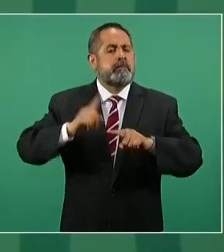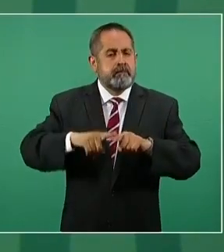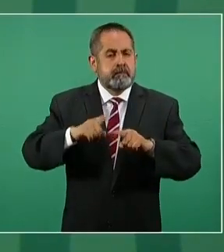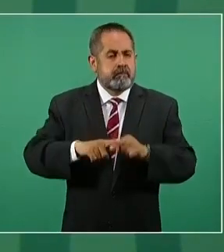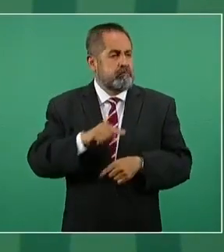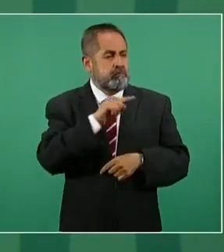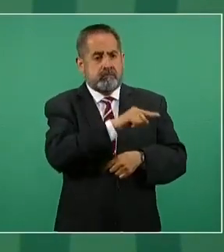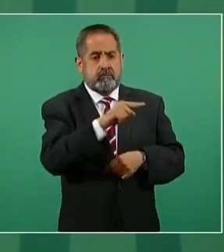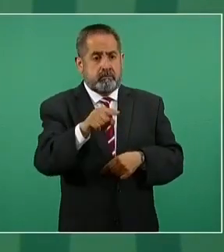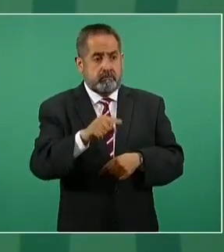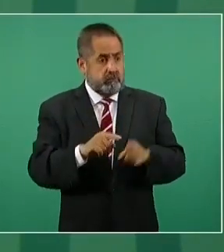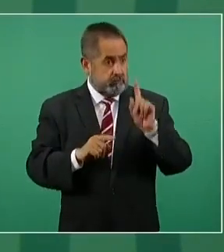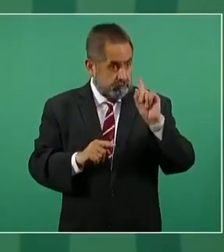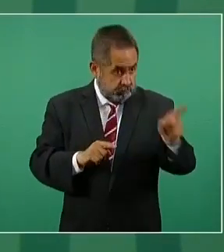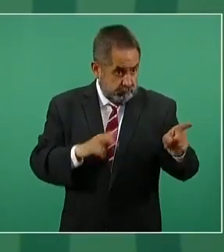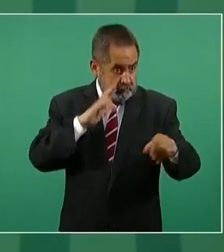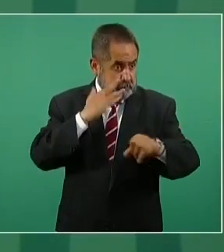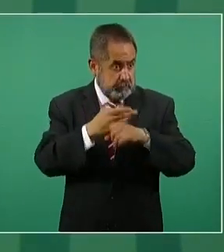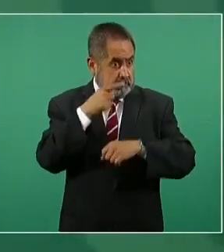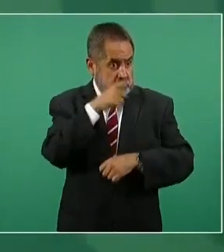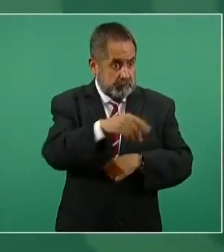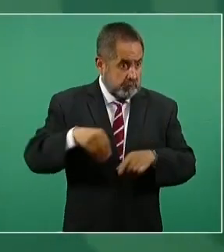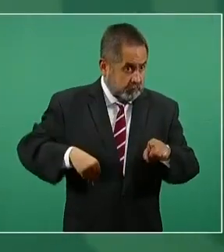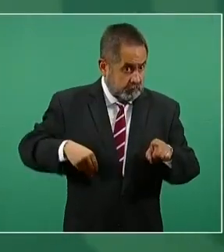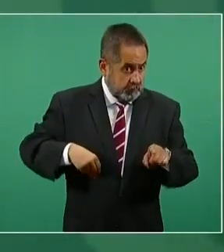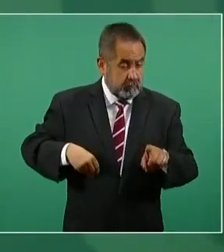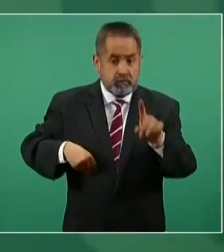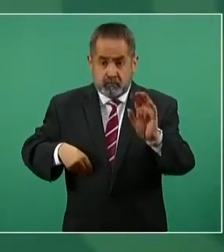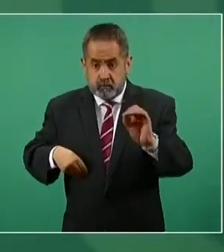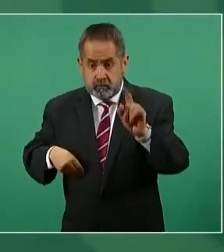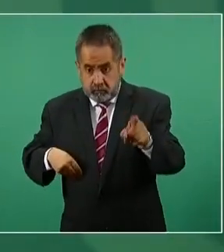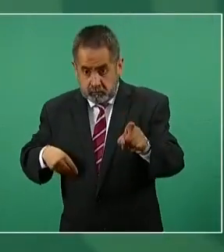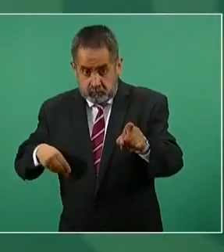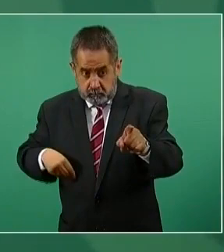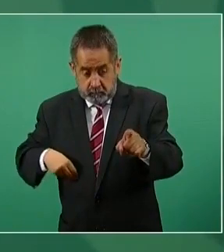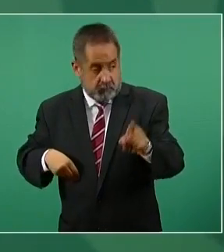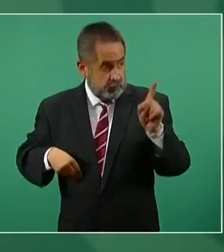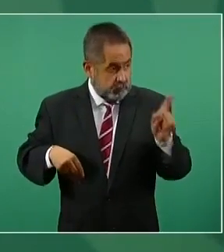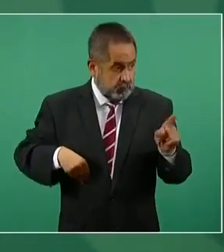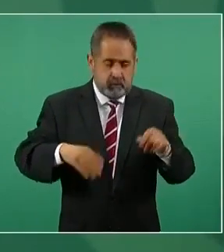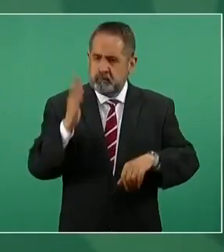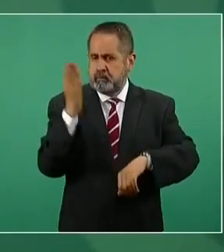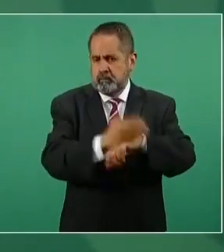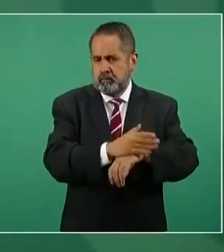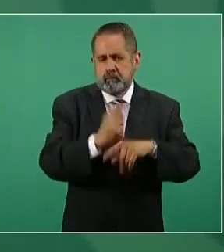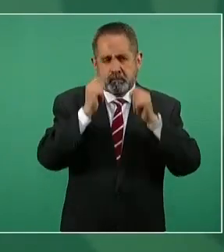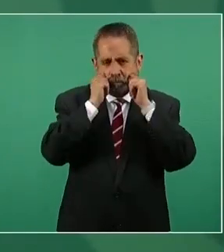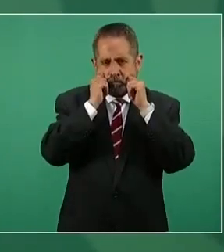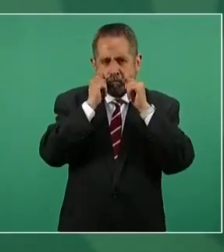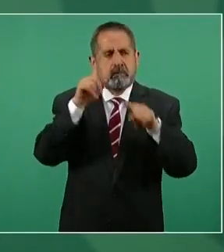responsabilidad y que se actúe en consecuencia, no importa quién sea.